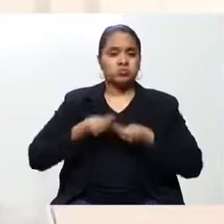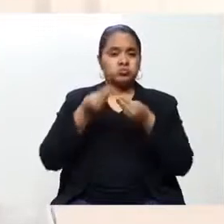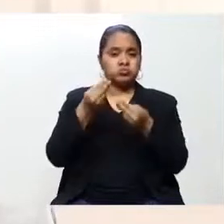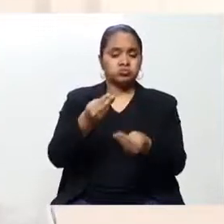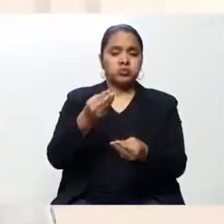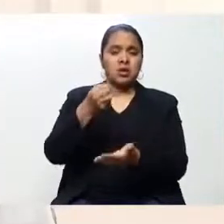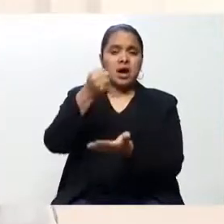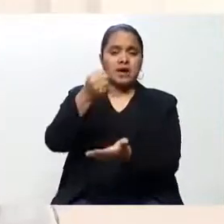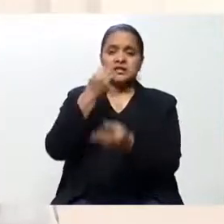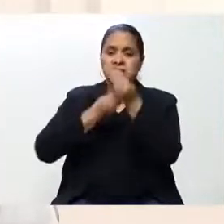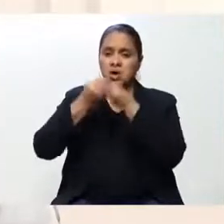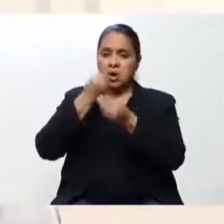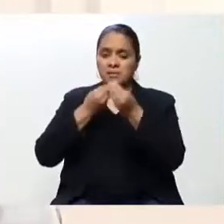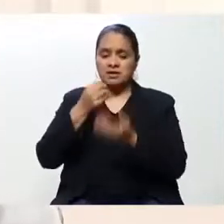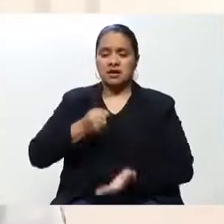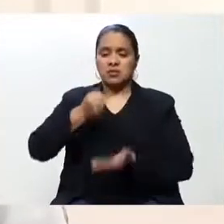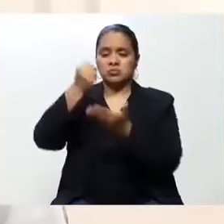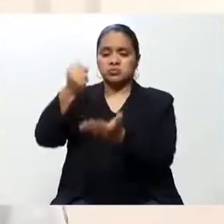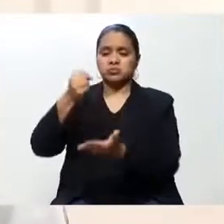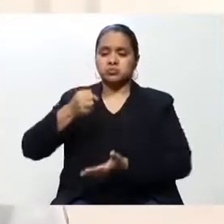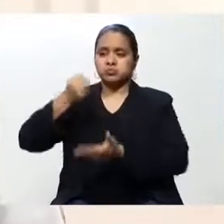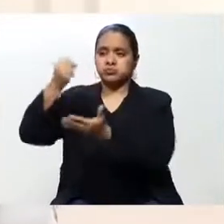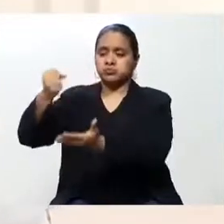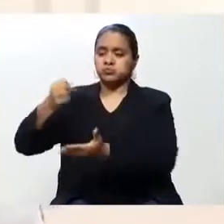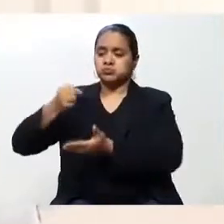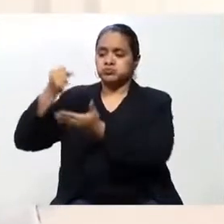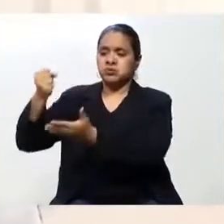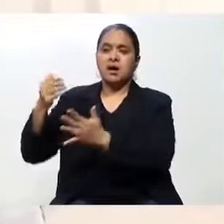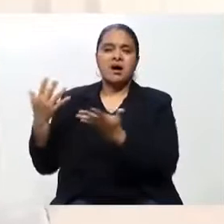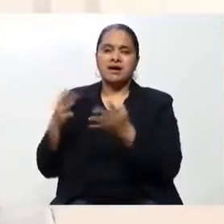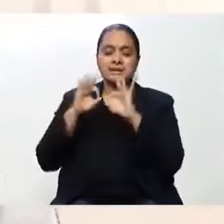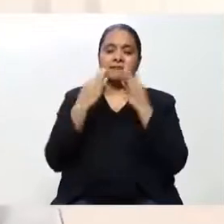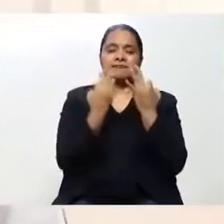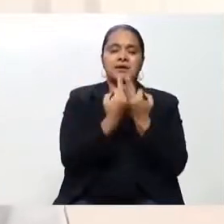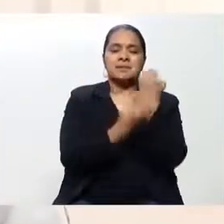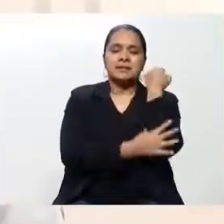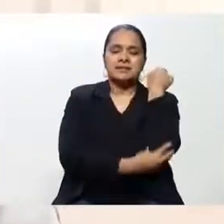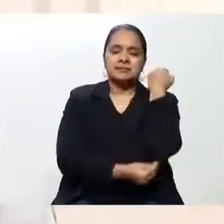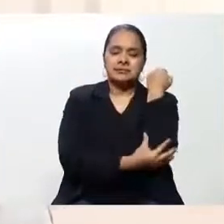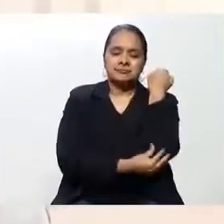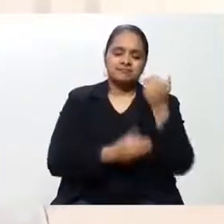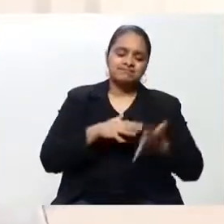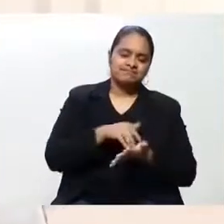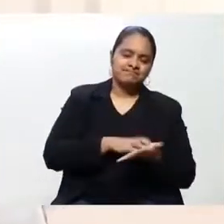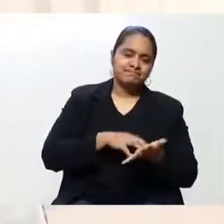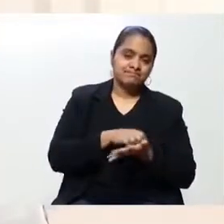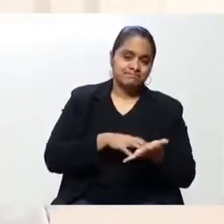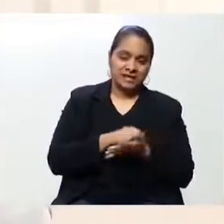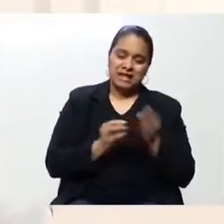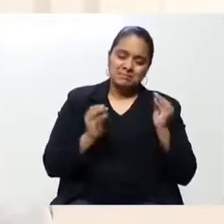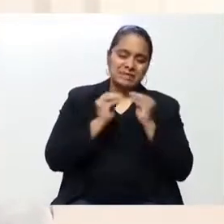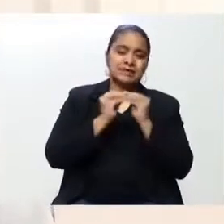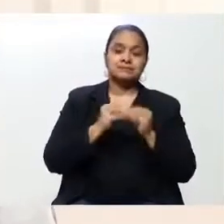a las familias más vulnerables. Continuando con esa acción solidaria, a partir del día miércoles de la próxima semana,